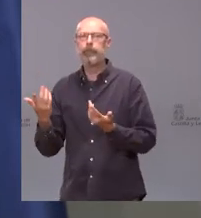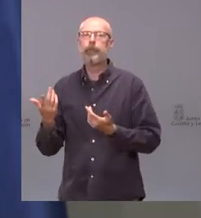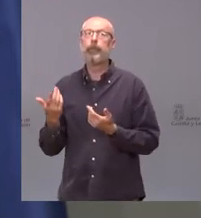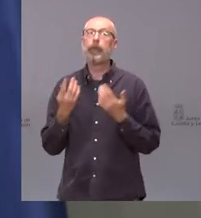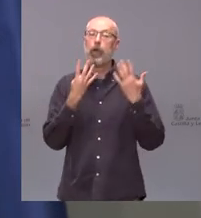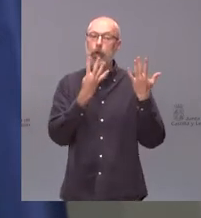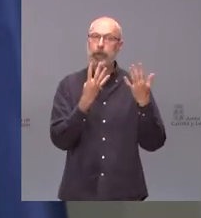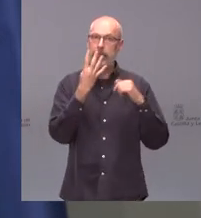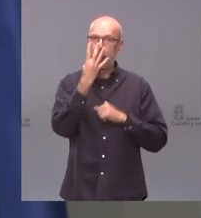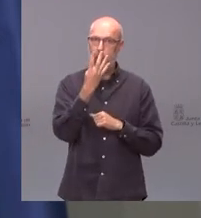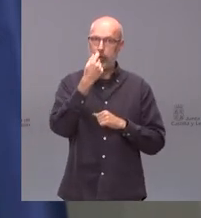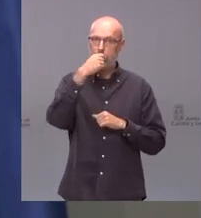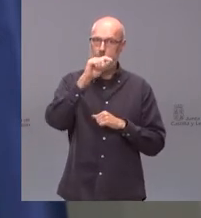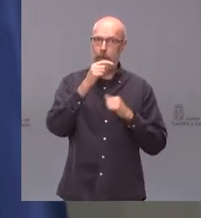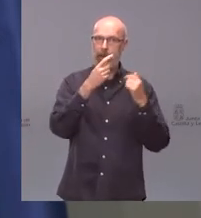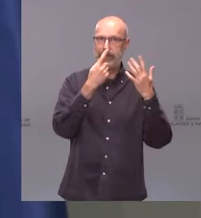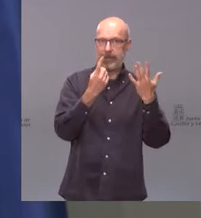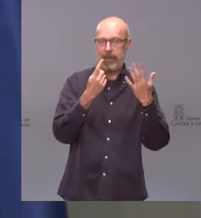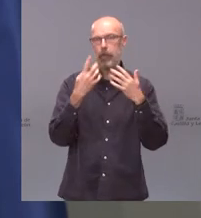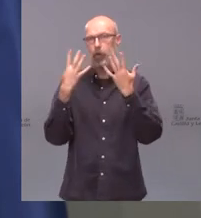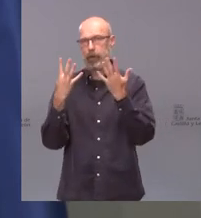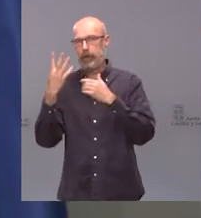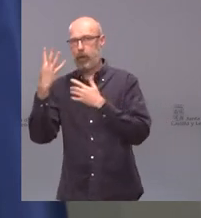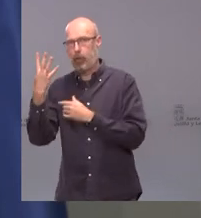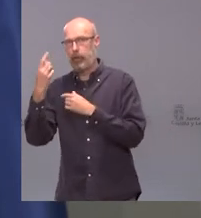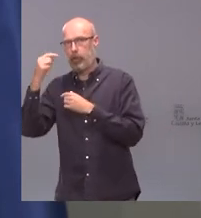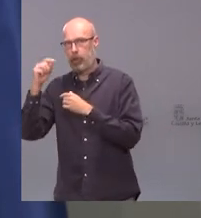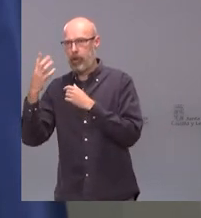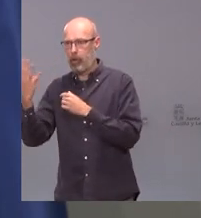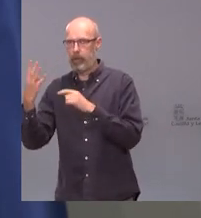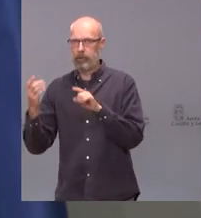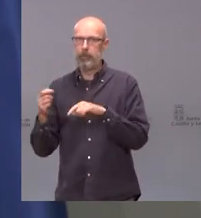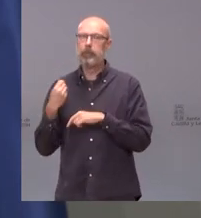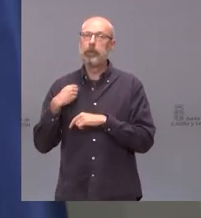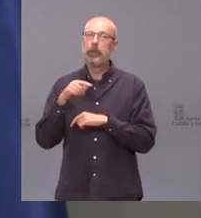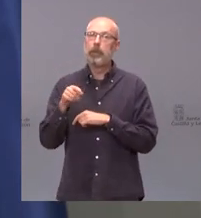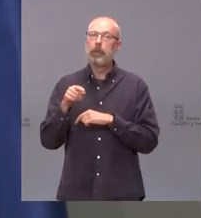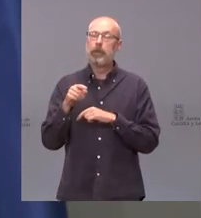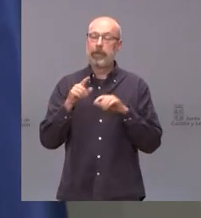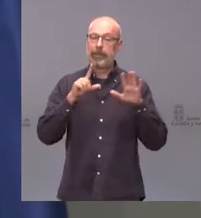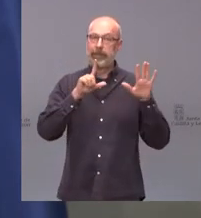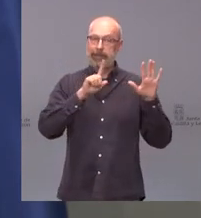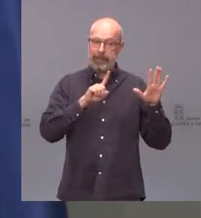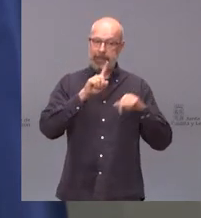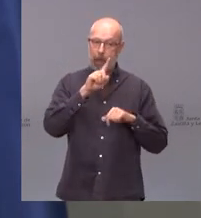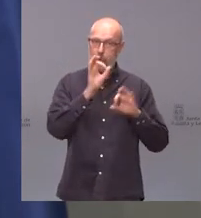94,6, 94,4. el 61% de los que están entre 70 y 79 años ya tienen al menos